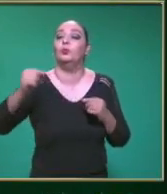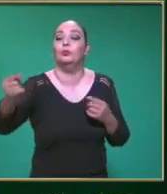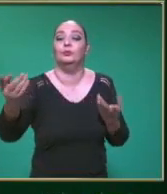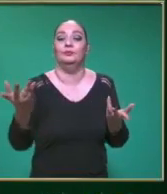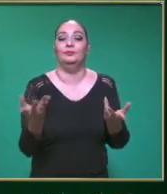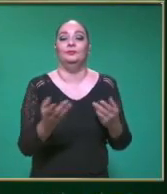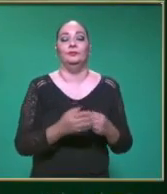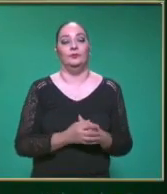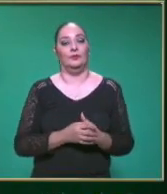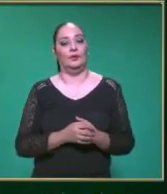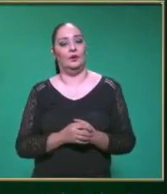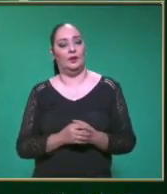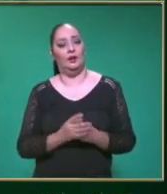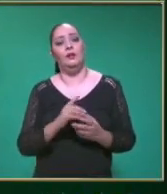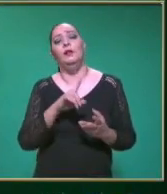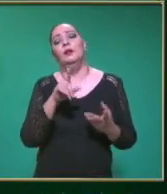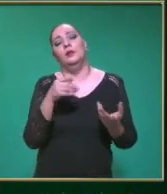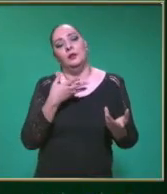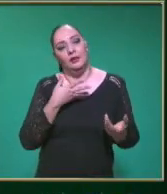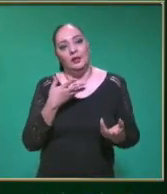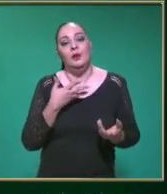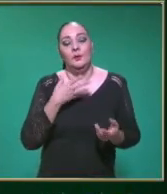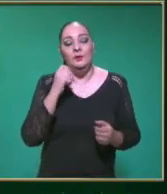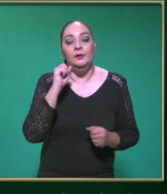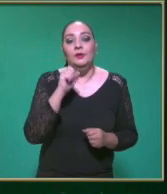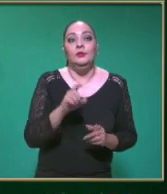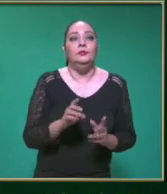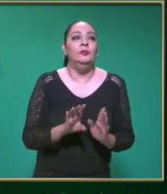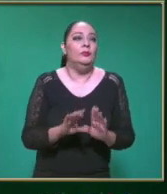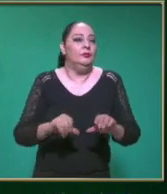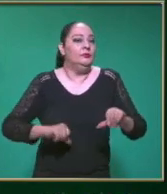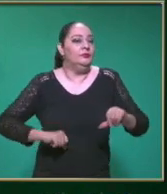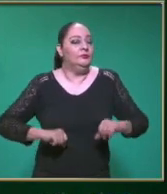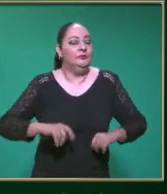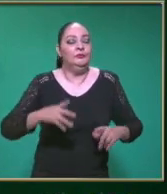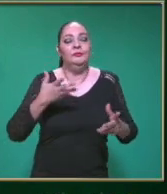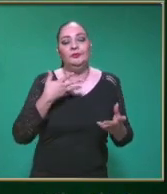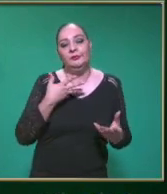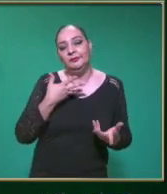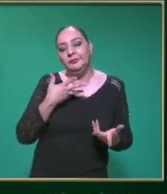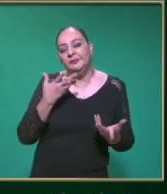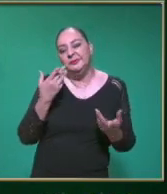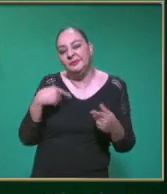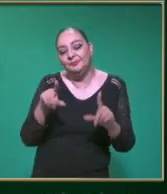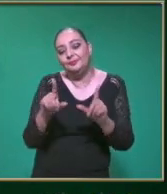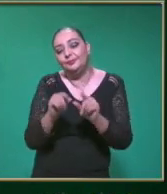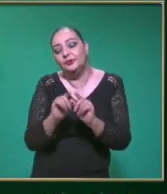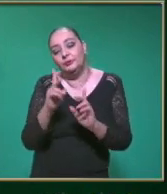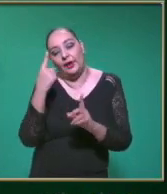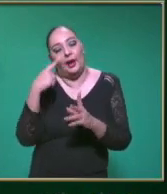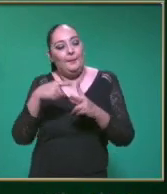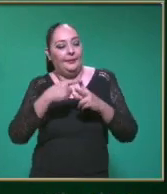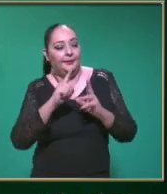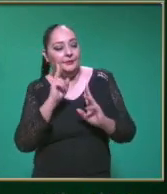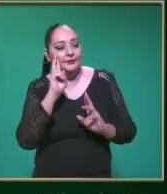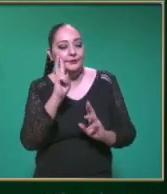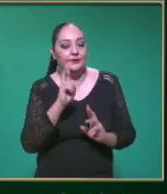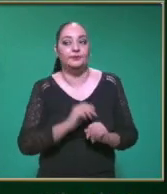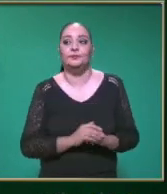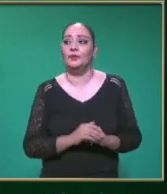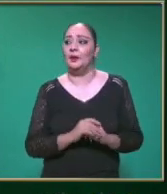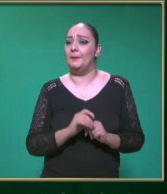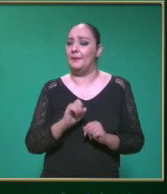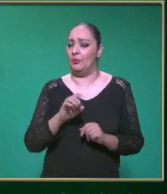Y bueno Tenemos también Los ejercicios Tenemos aquí Un pequeño cálculo Con el cual También